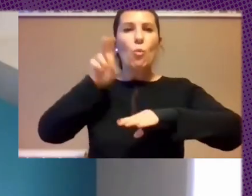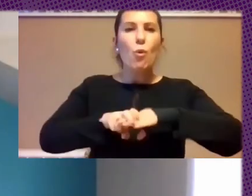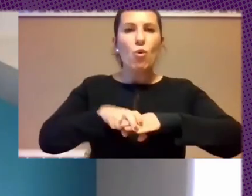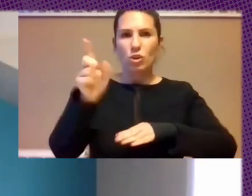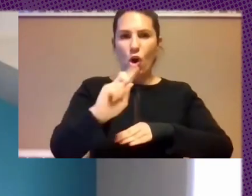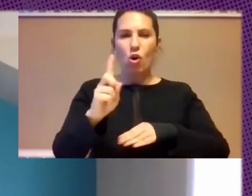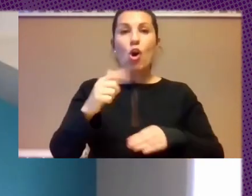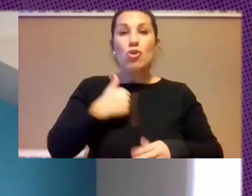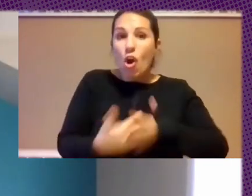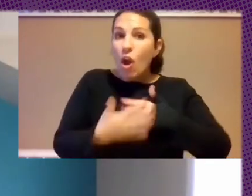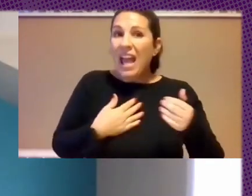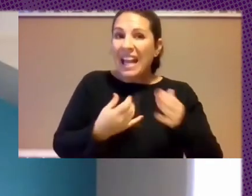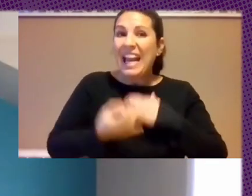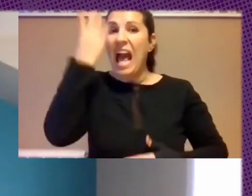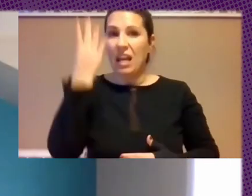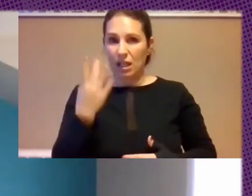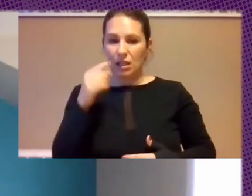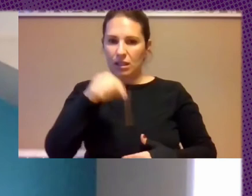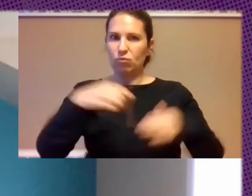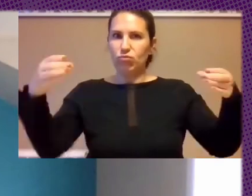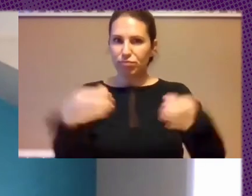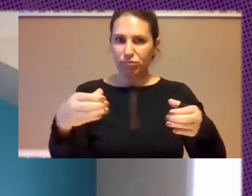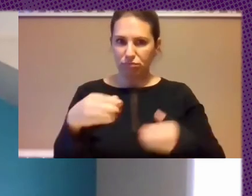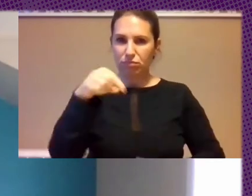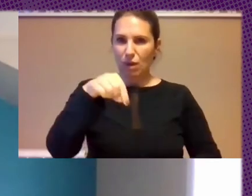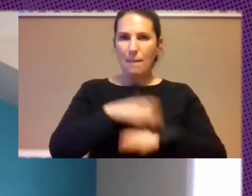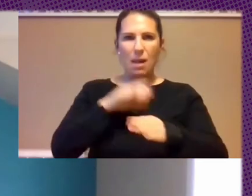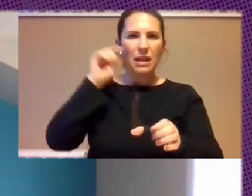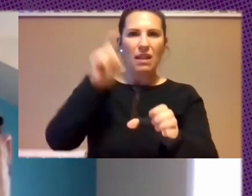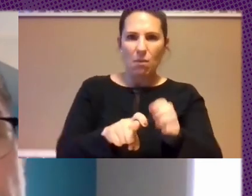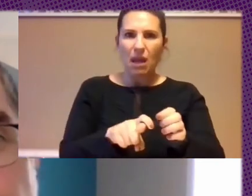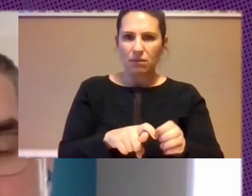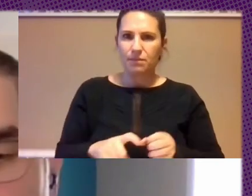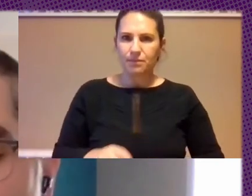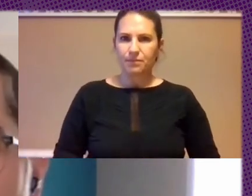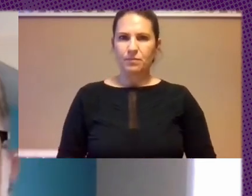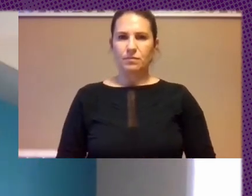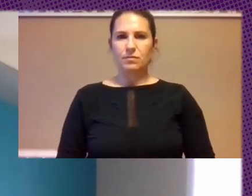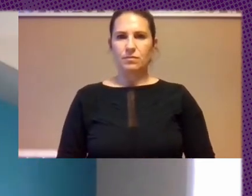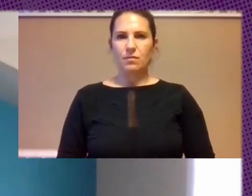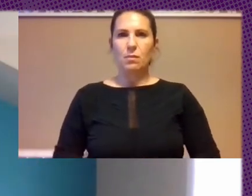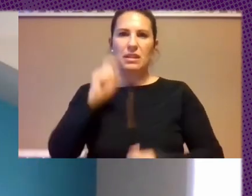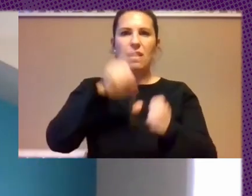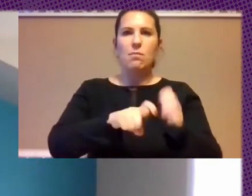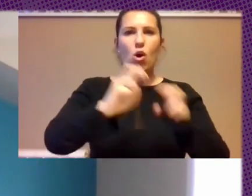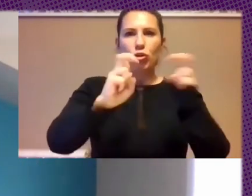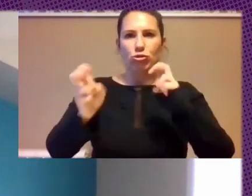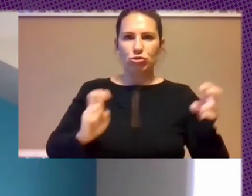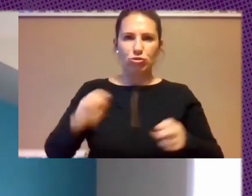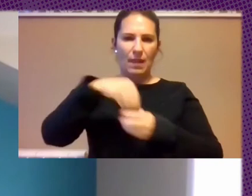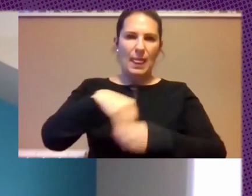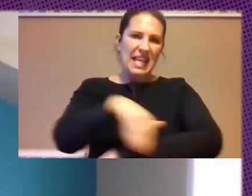En Las Que Tienen Que Llegar A Participar Otros Actores Actores Estado